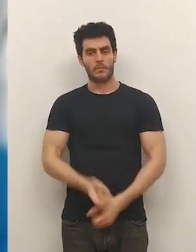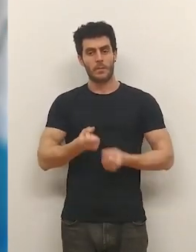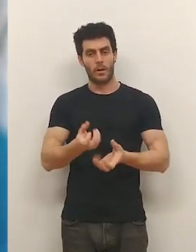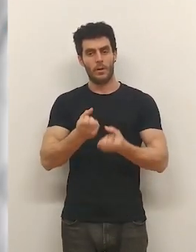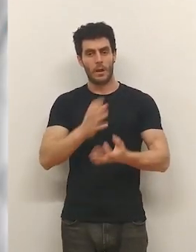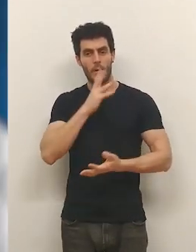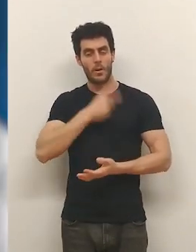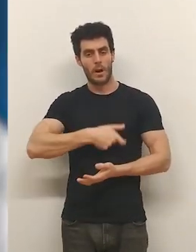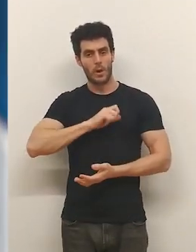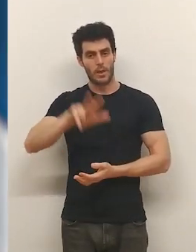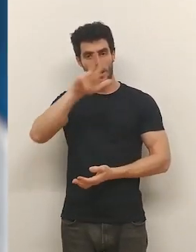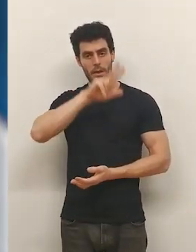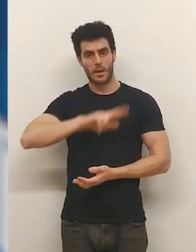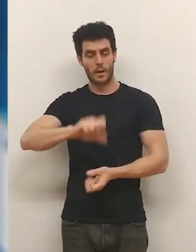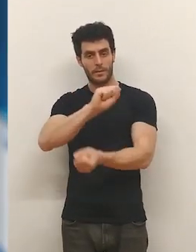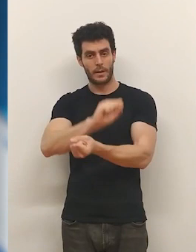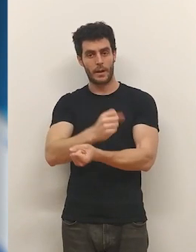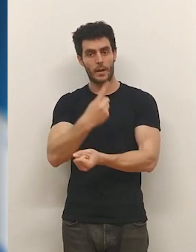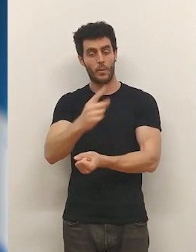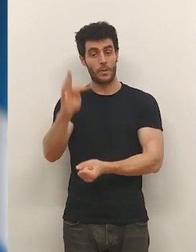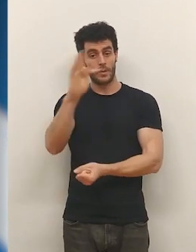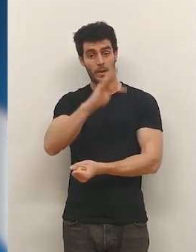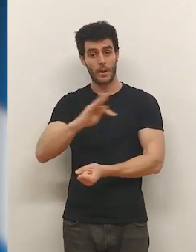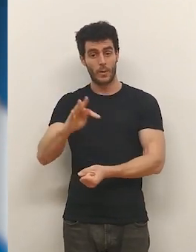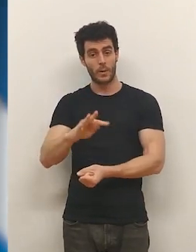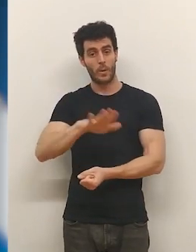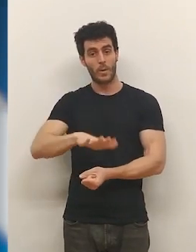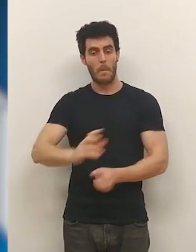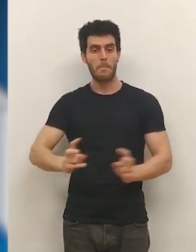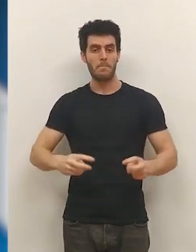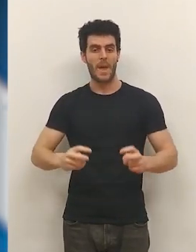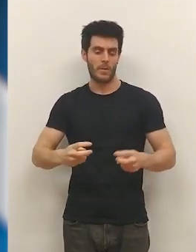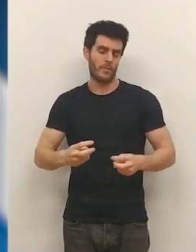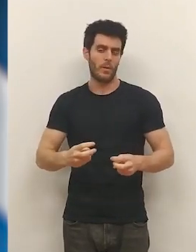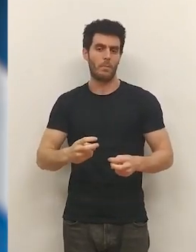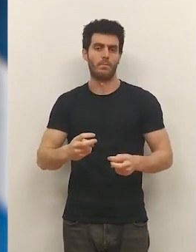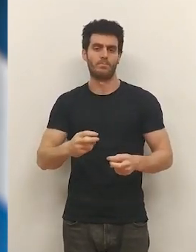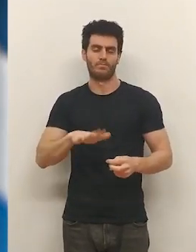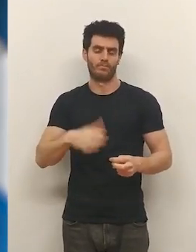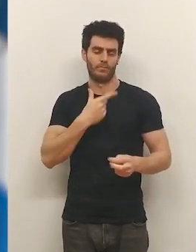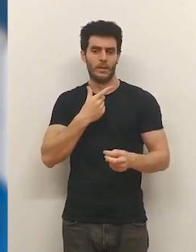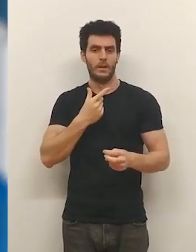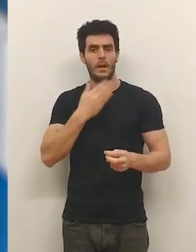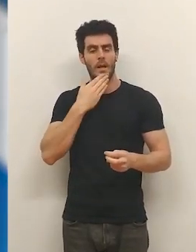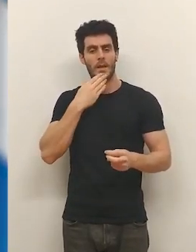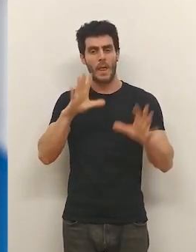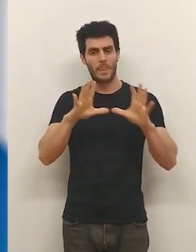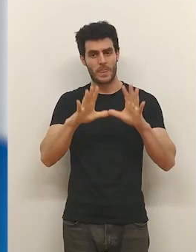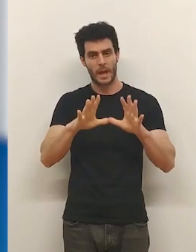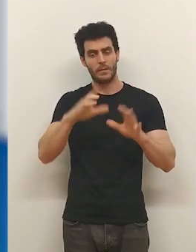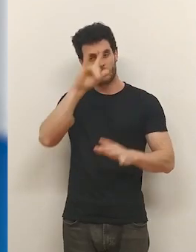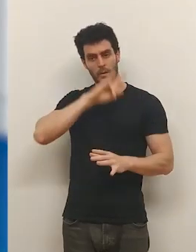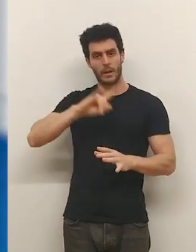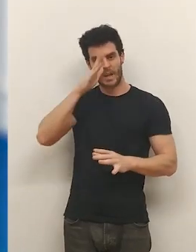Y les contamos ahora que la Policía Nacional... ...ha detenido a un presunto pedófilo en Fuenmayor. La denuncia de una niña de 10 años en